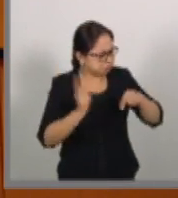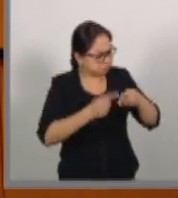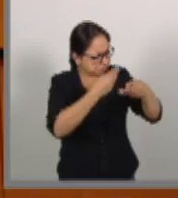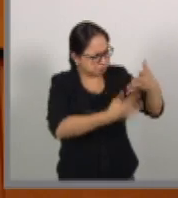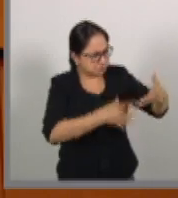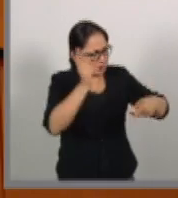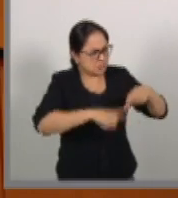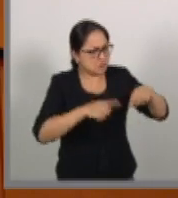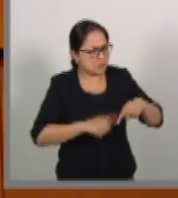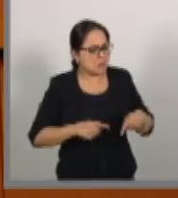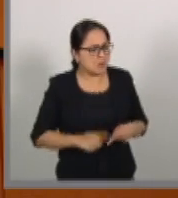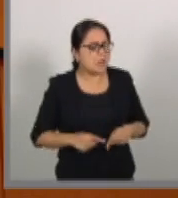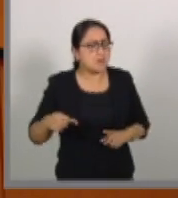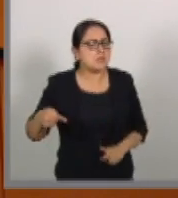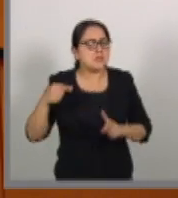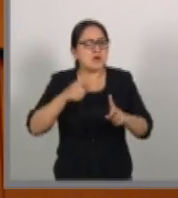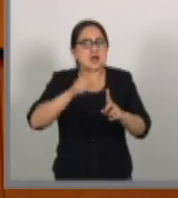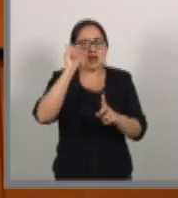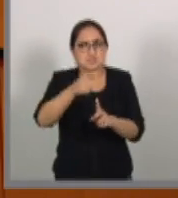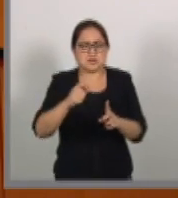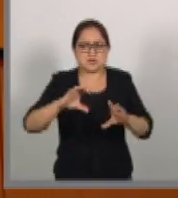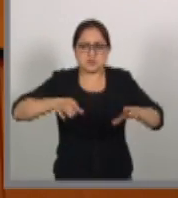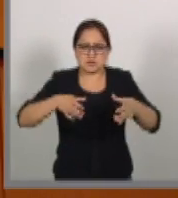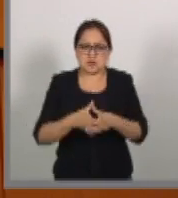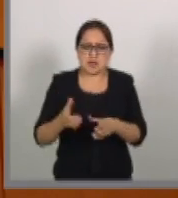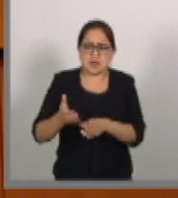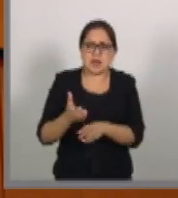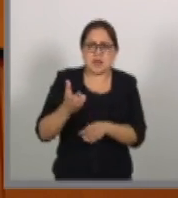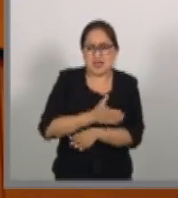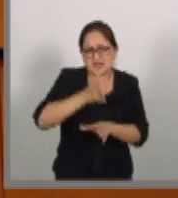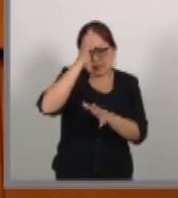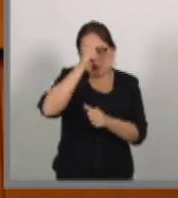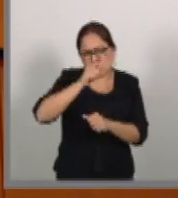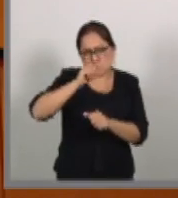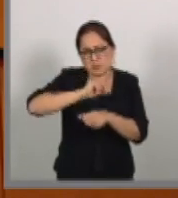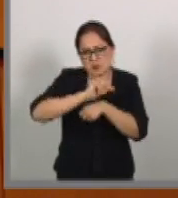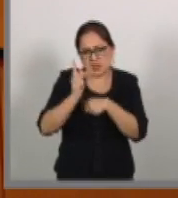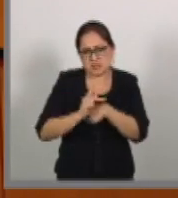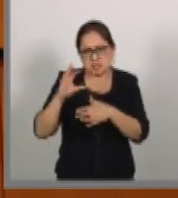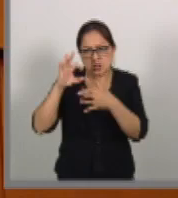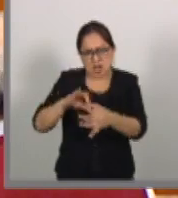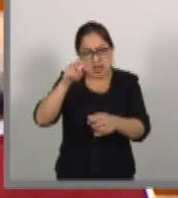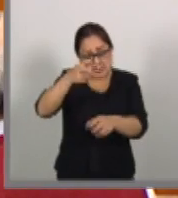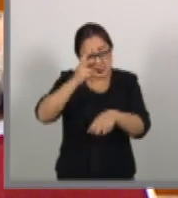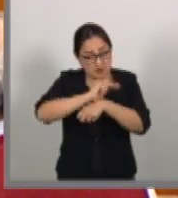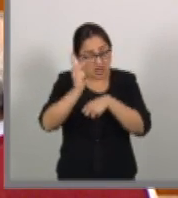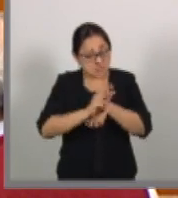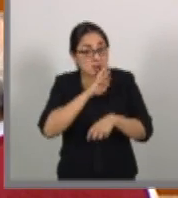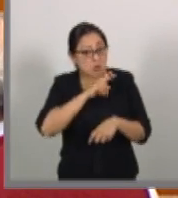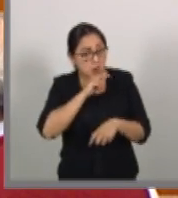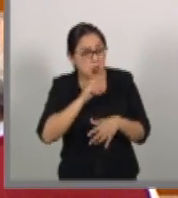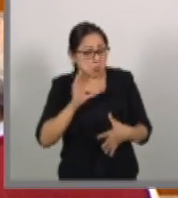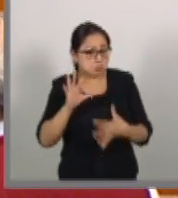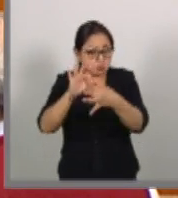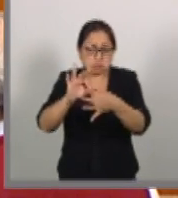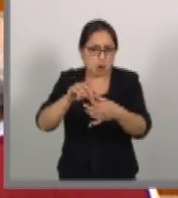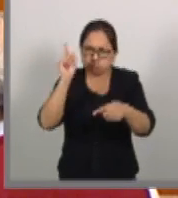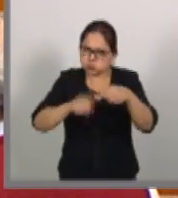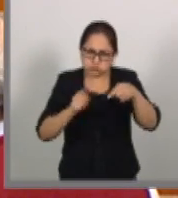causa del principio del trato de nación más favorecida. Tres,